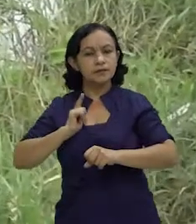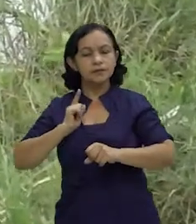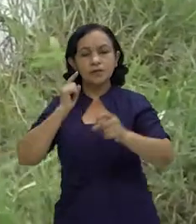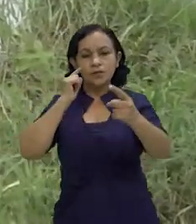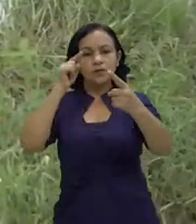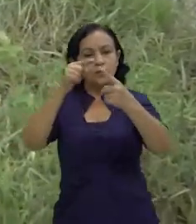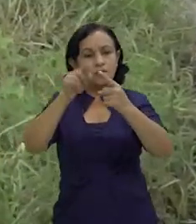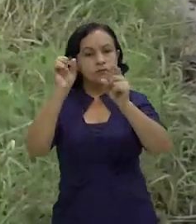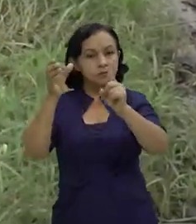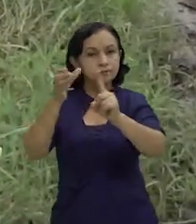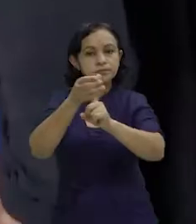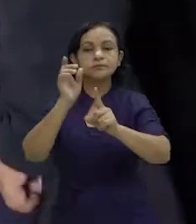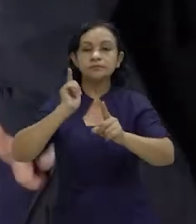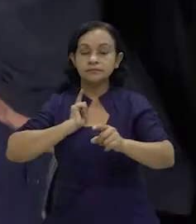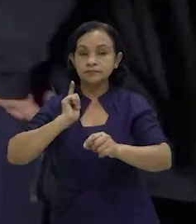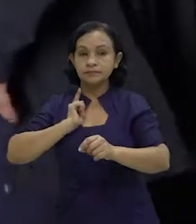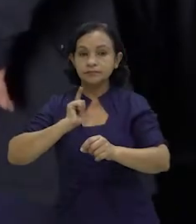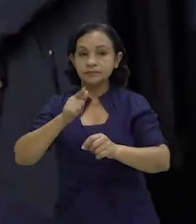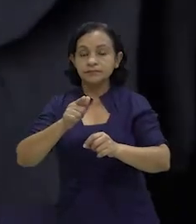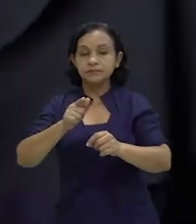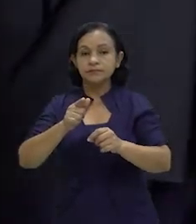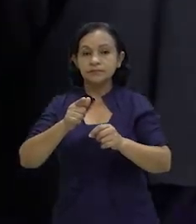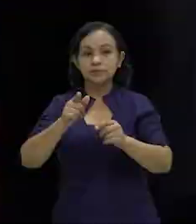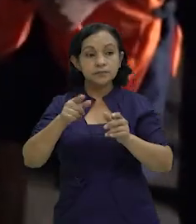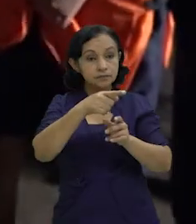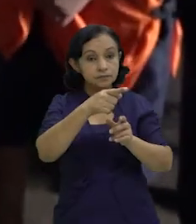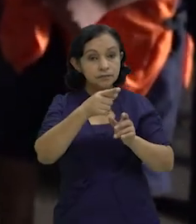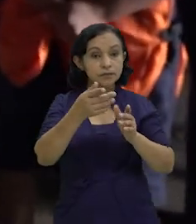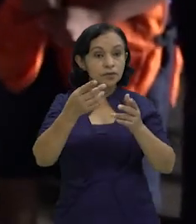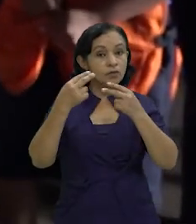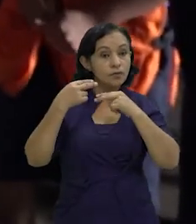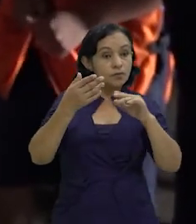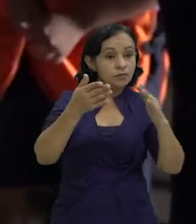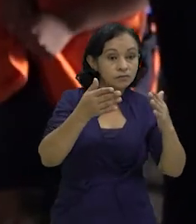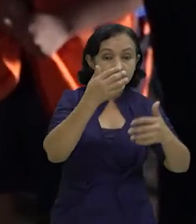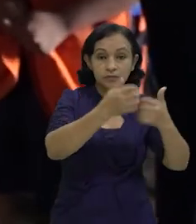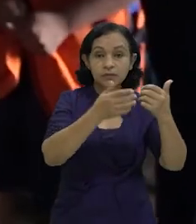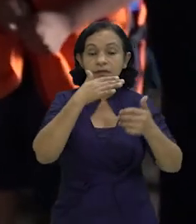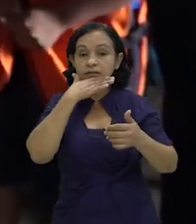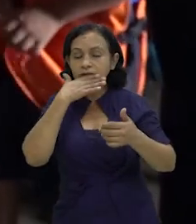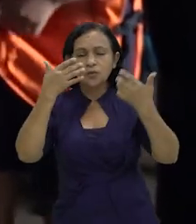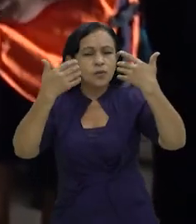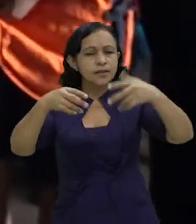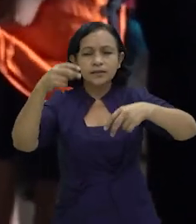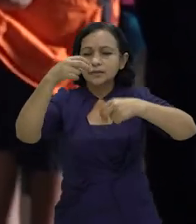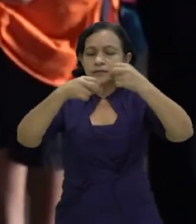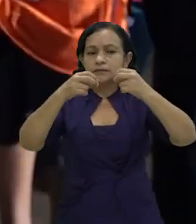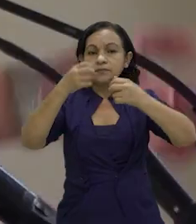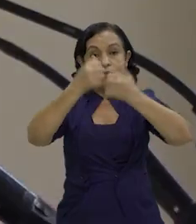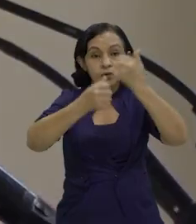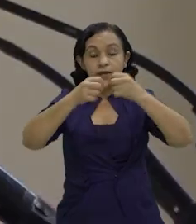ese objetivo. Hay que garantizar que se reduzca la posibilidad de ello humano a la hora de cualquier